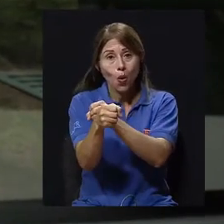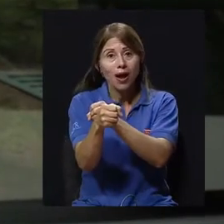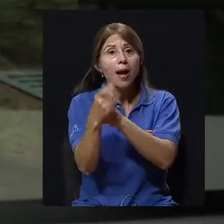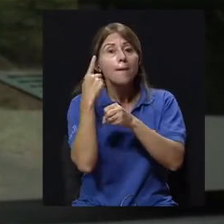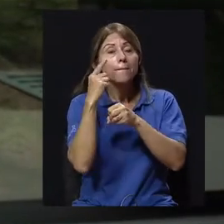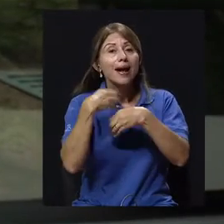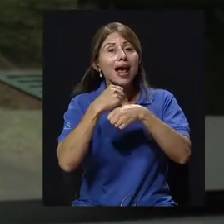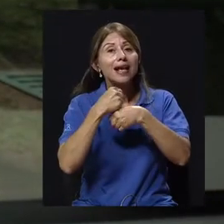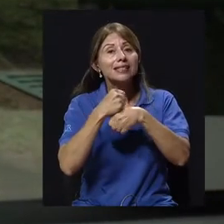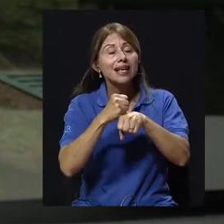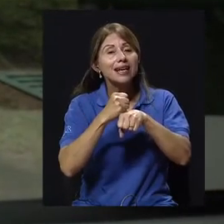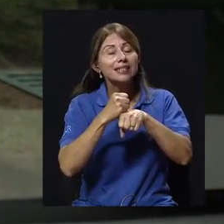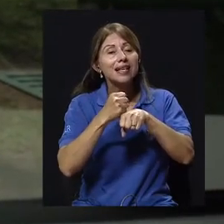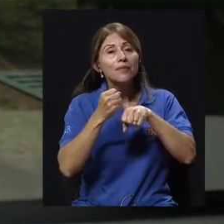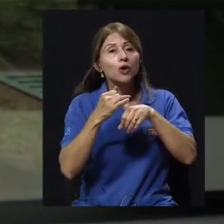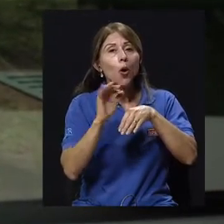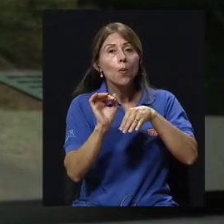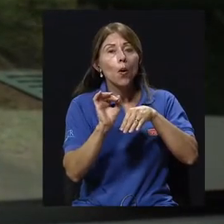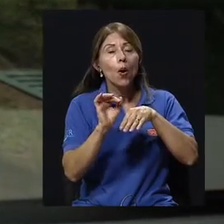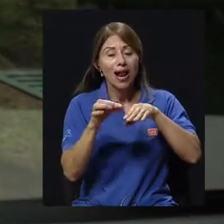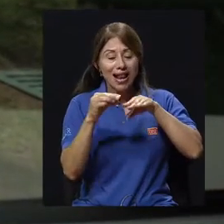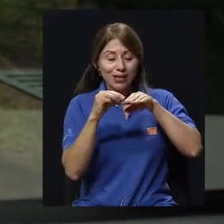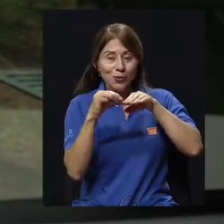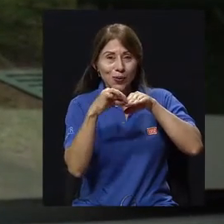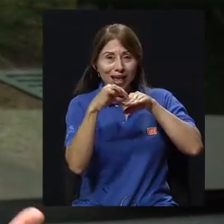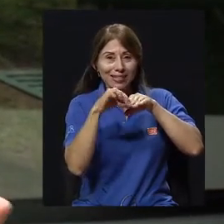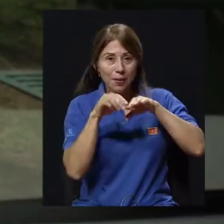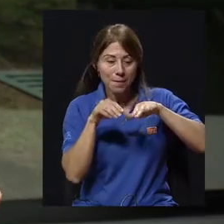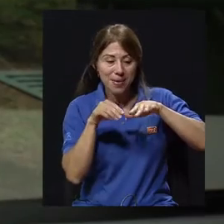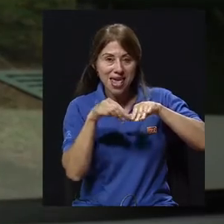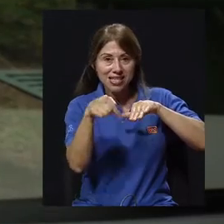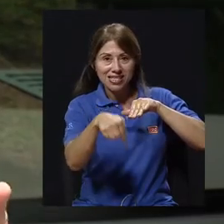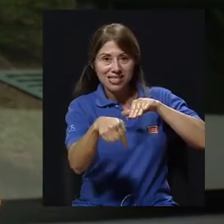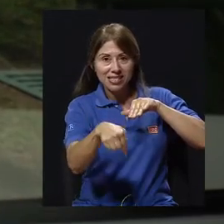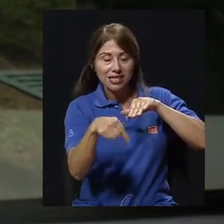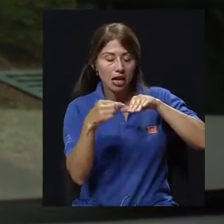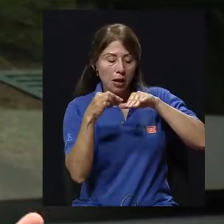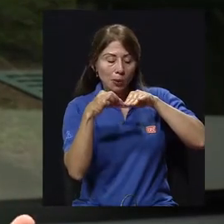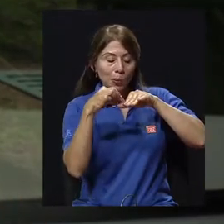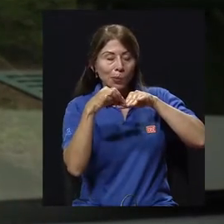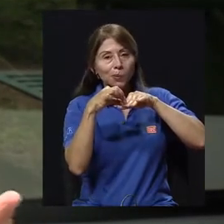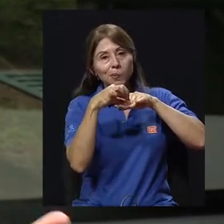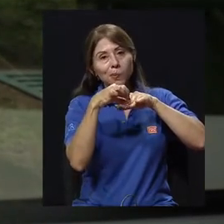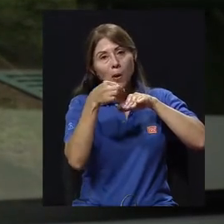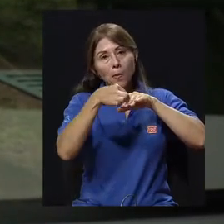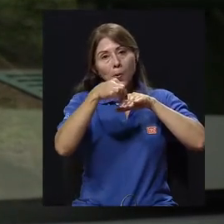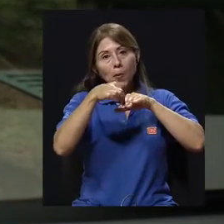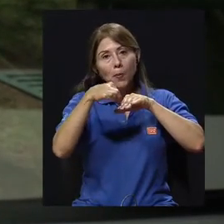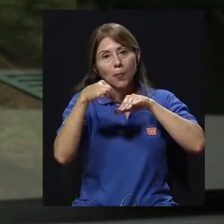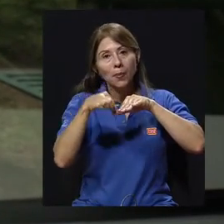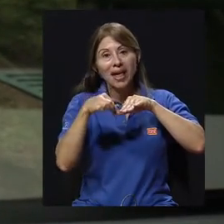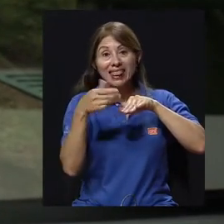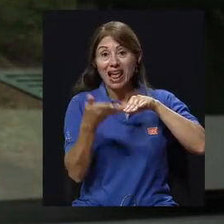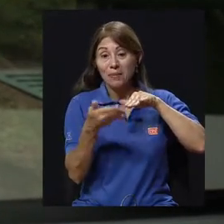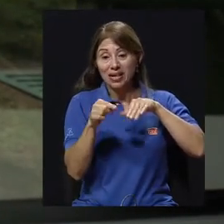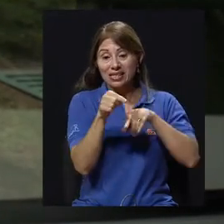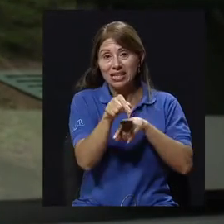esterilizados o bien limpios. Donde la gente haya tenido algún contacto con sangre.